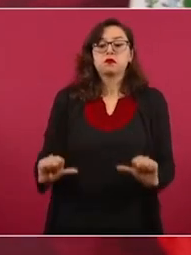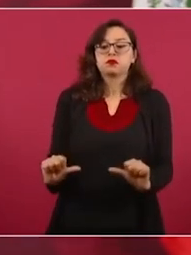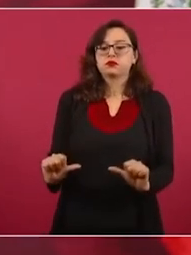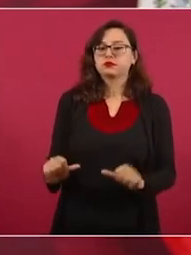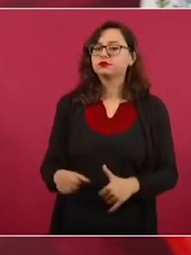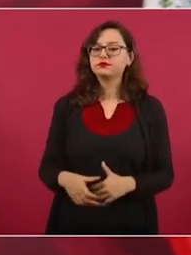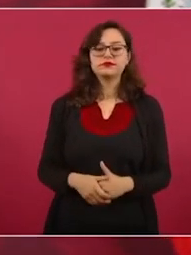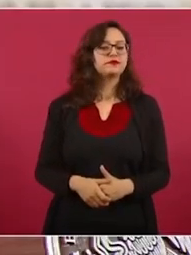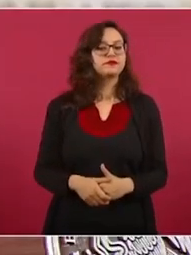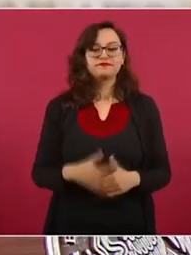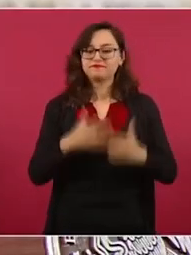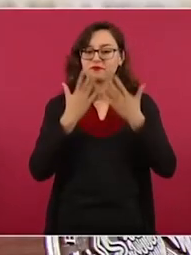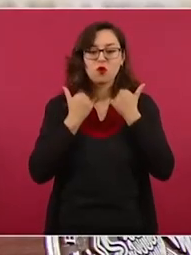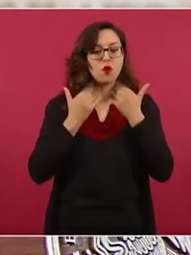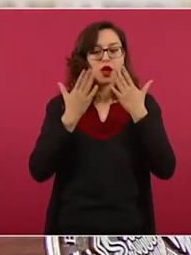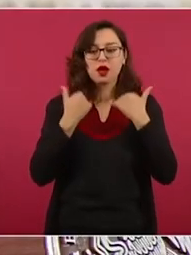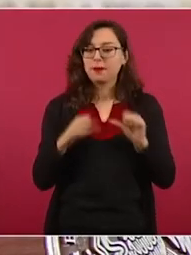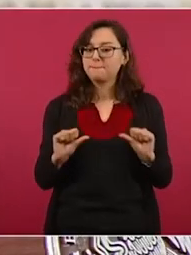nadie,